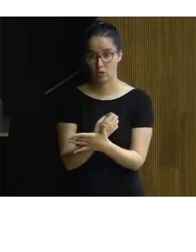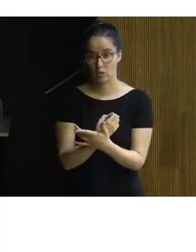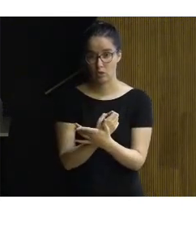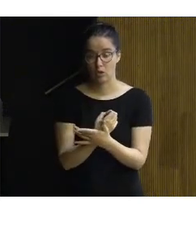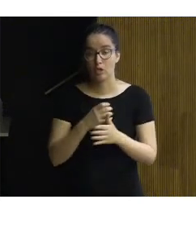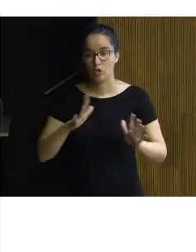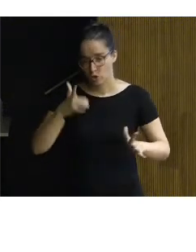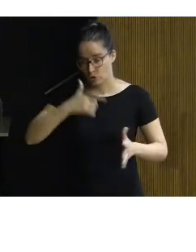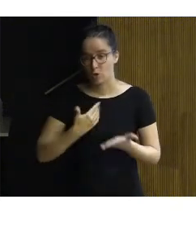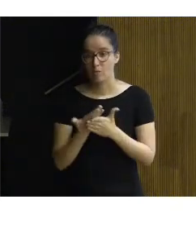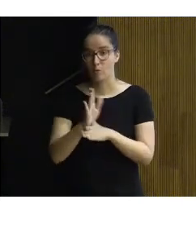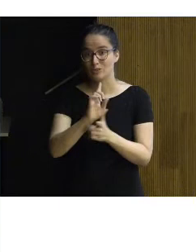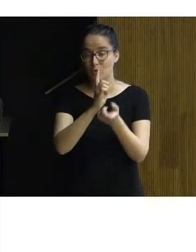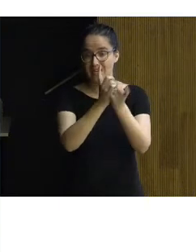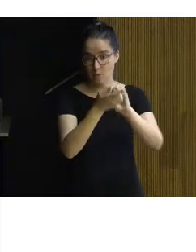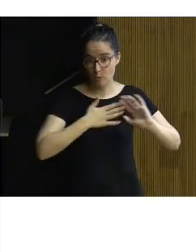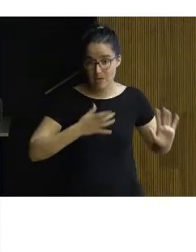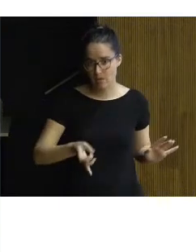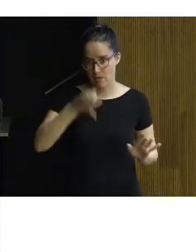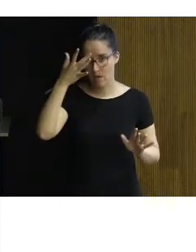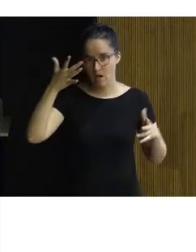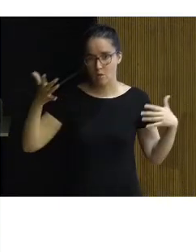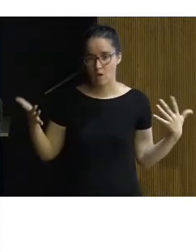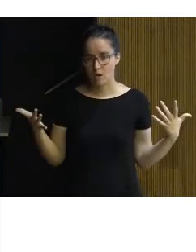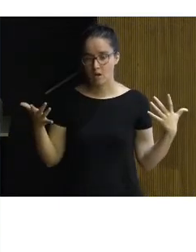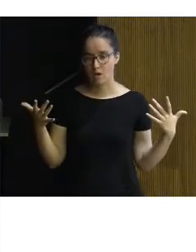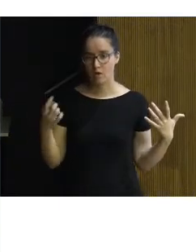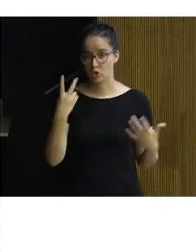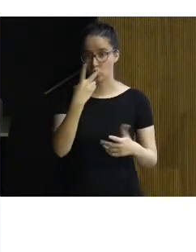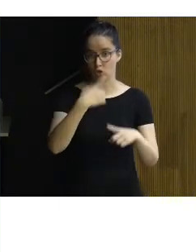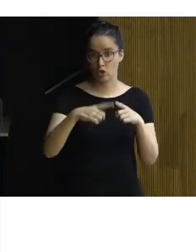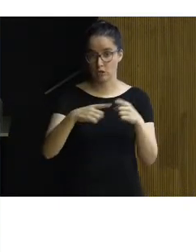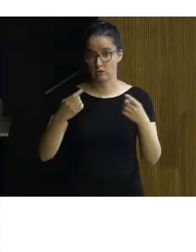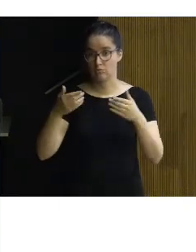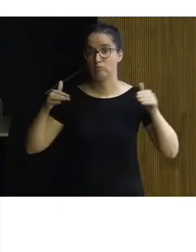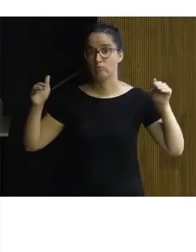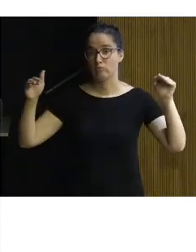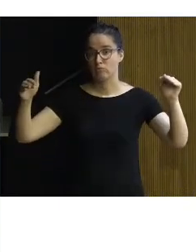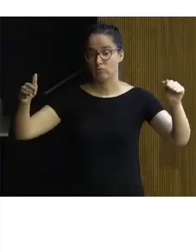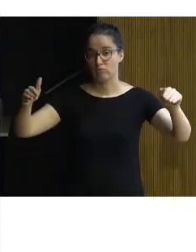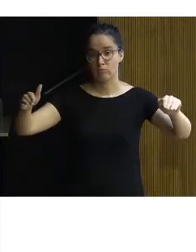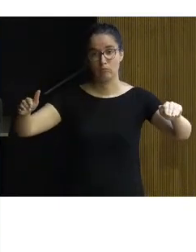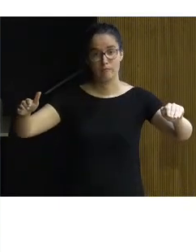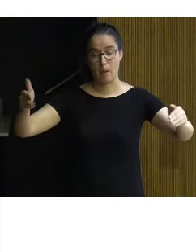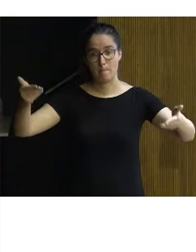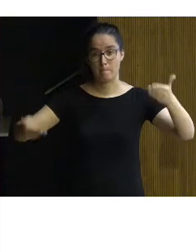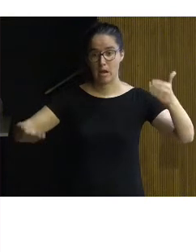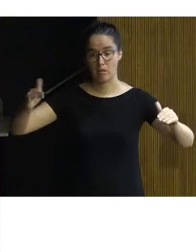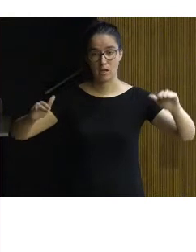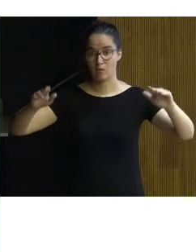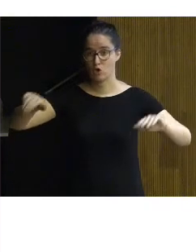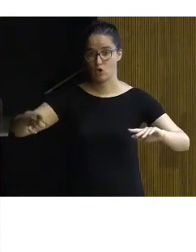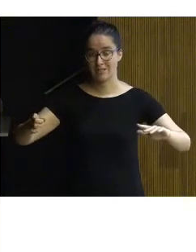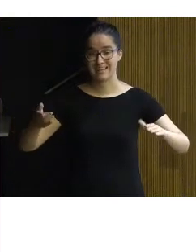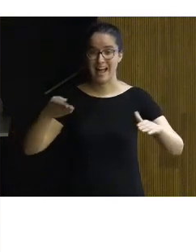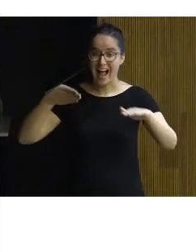eso yo le propuse un cambio que era mi idea y es que no son dos cosas separadas en las que estamos poniendo en balance y en equilibrio sino